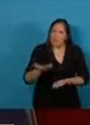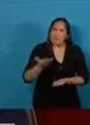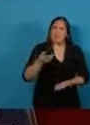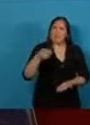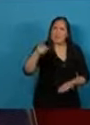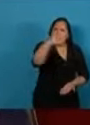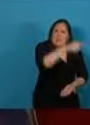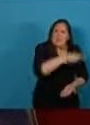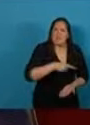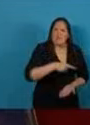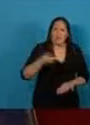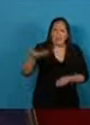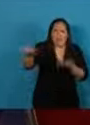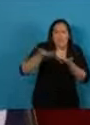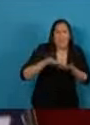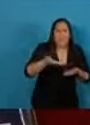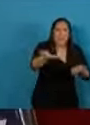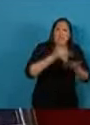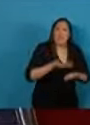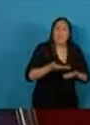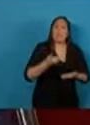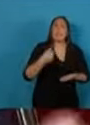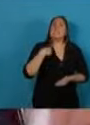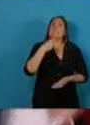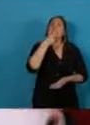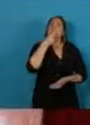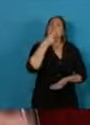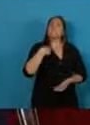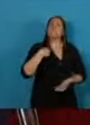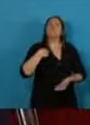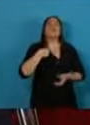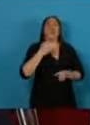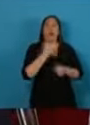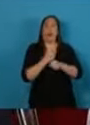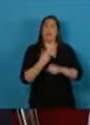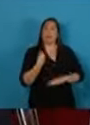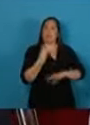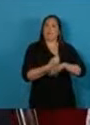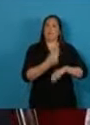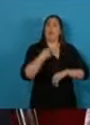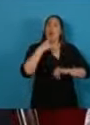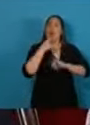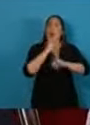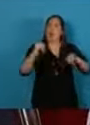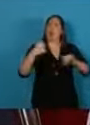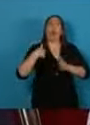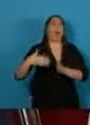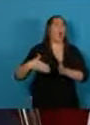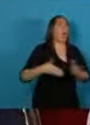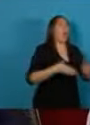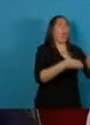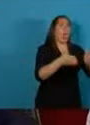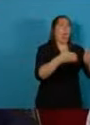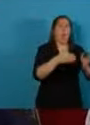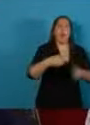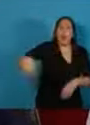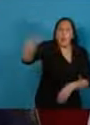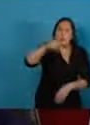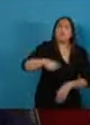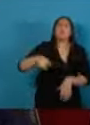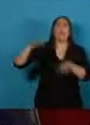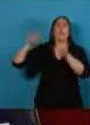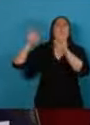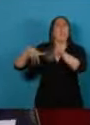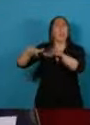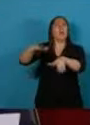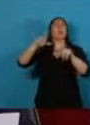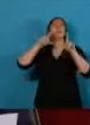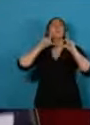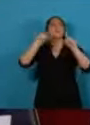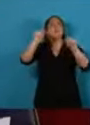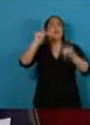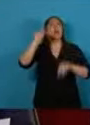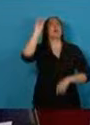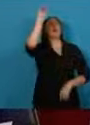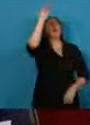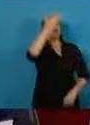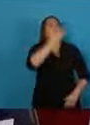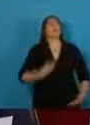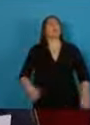sienten que me desvío en el compromiso que hoy asumo salgan a la calle a recordarme lo que estoy haciendo